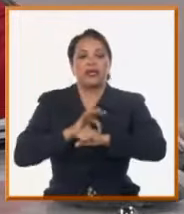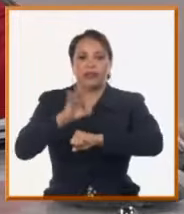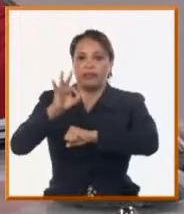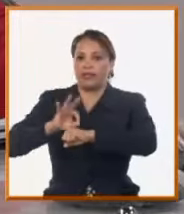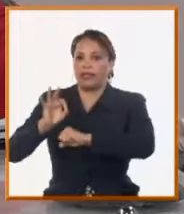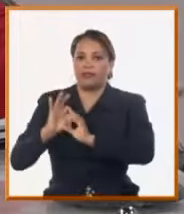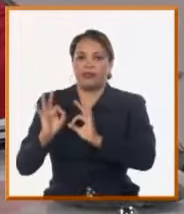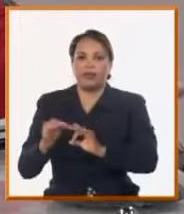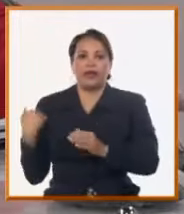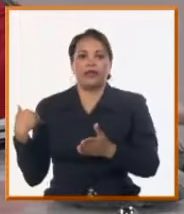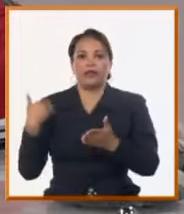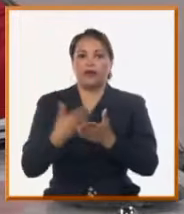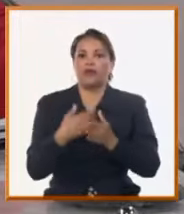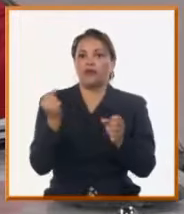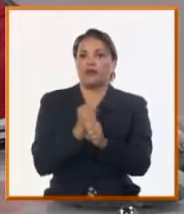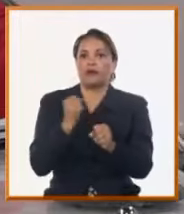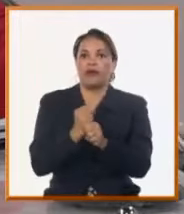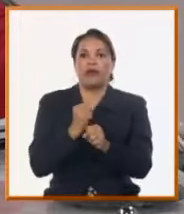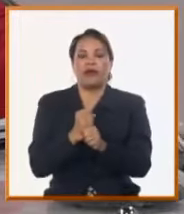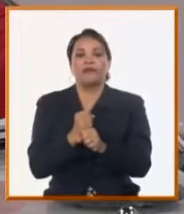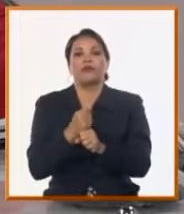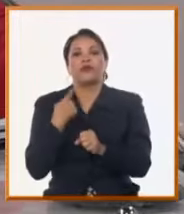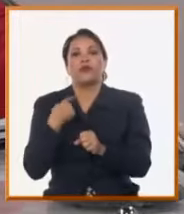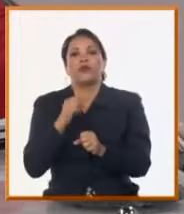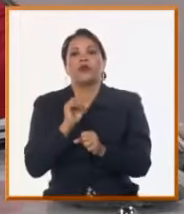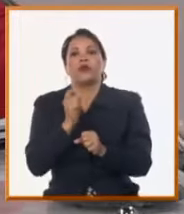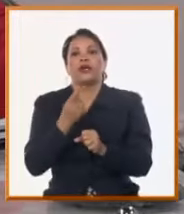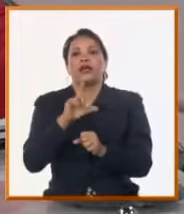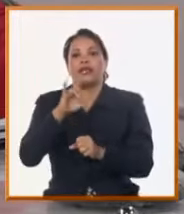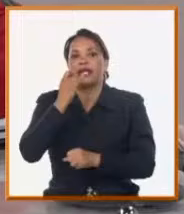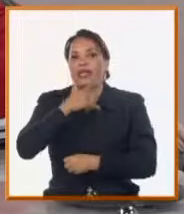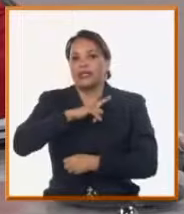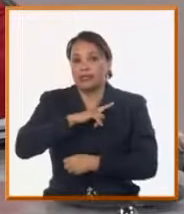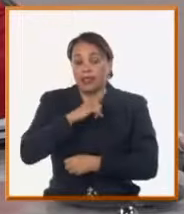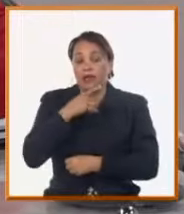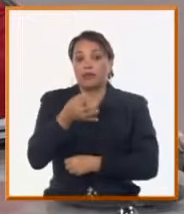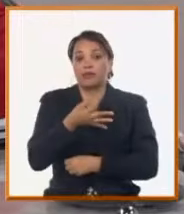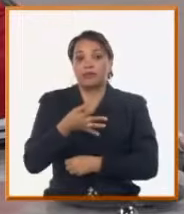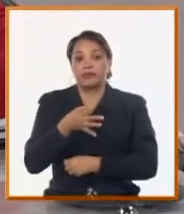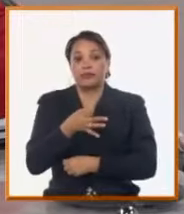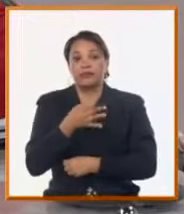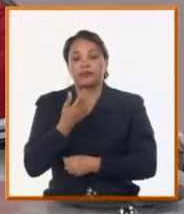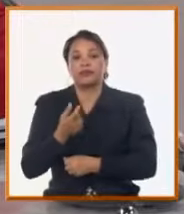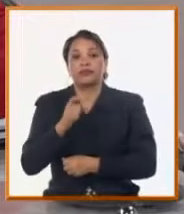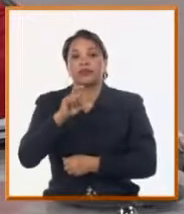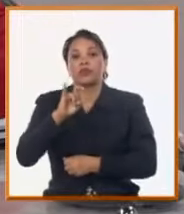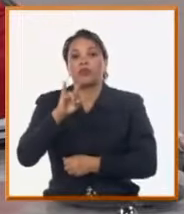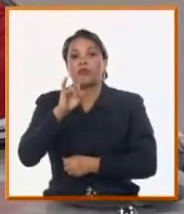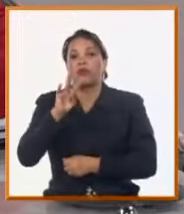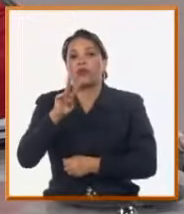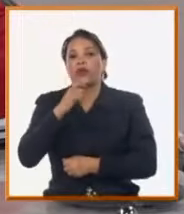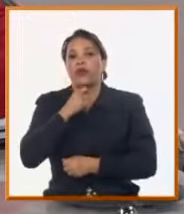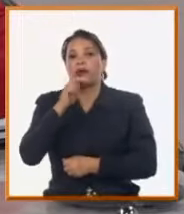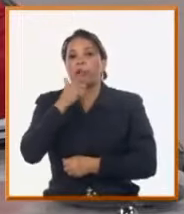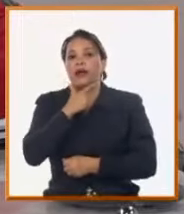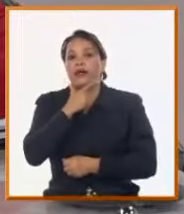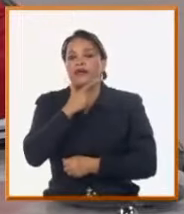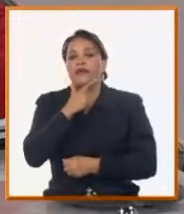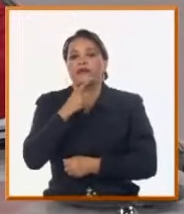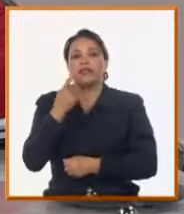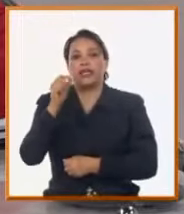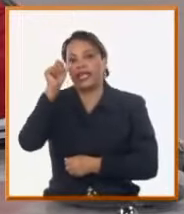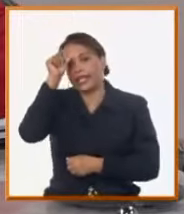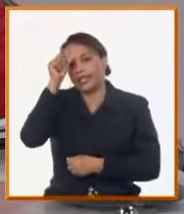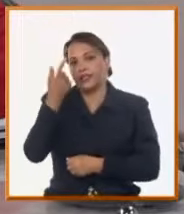se está trabajando en El Pontón, como se ha trabajado en La Liza recientemente, Cueva del Indio también en el municipio de Playa,